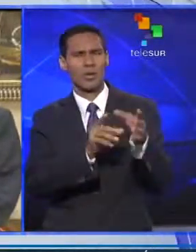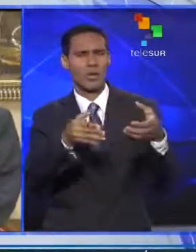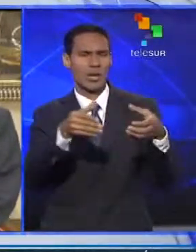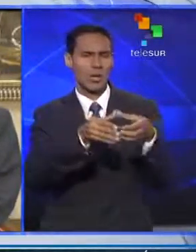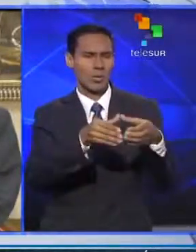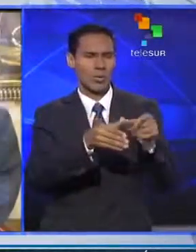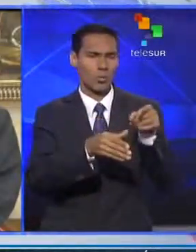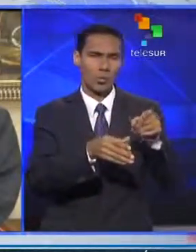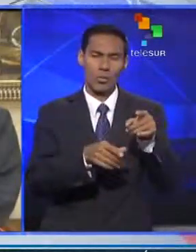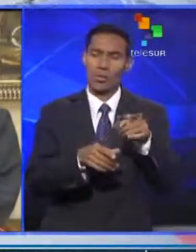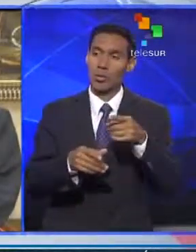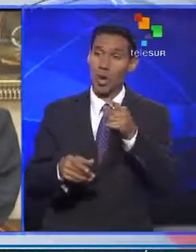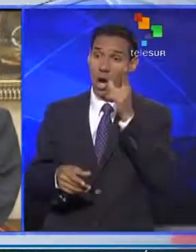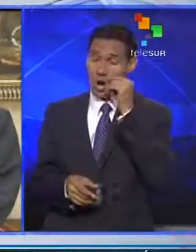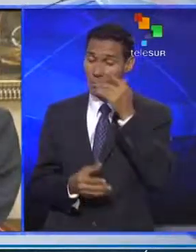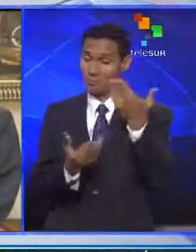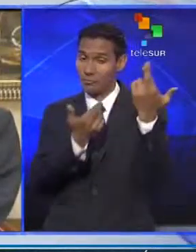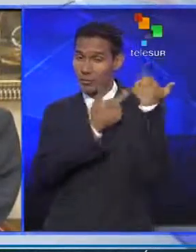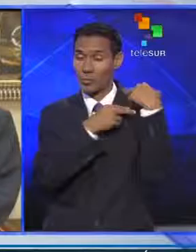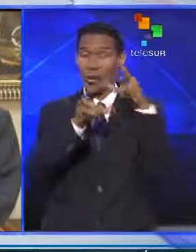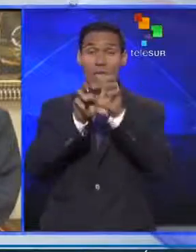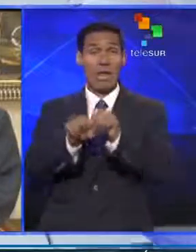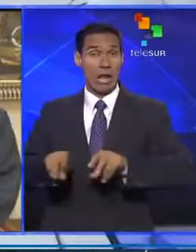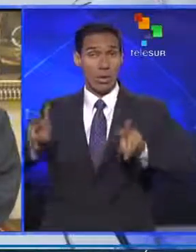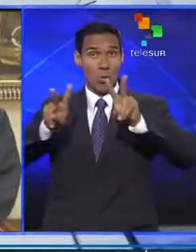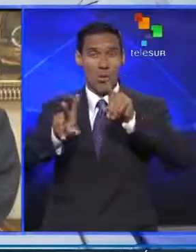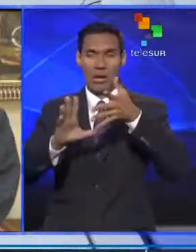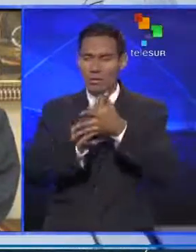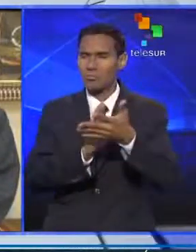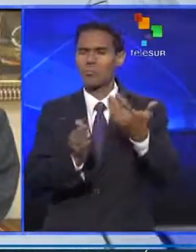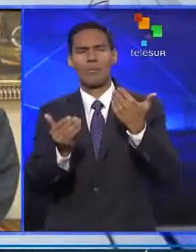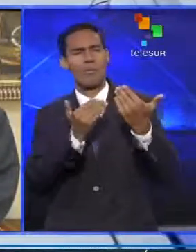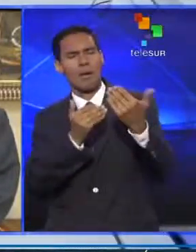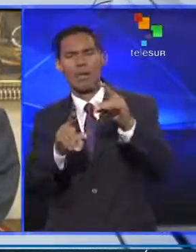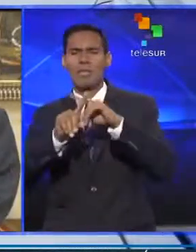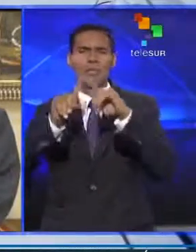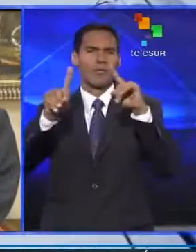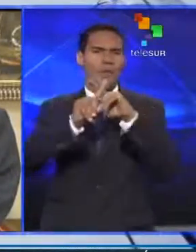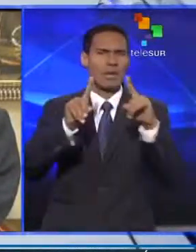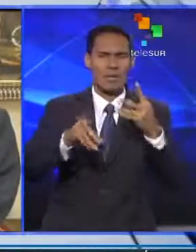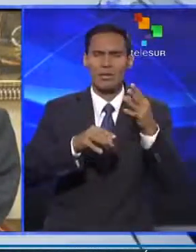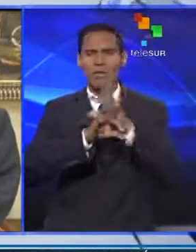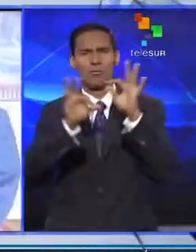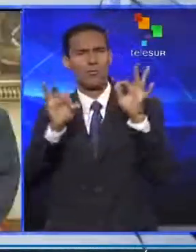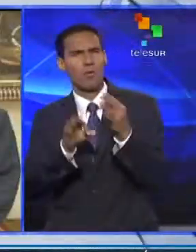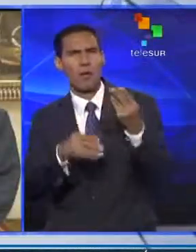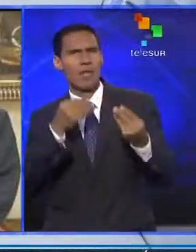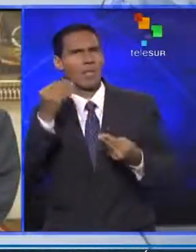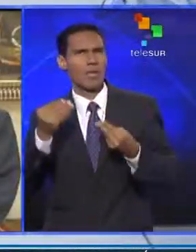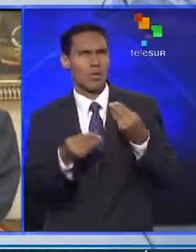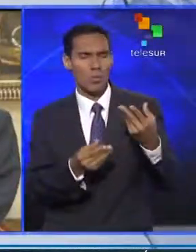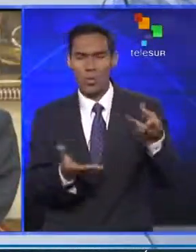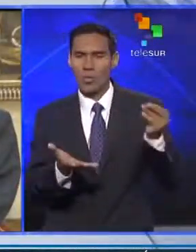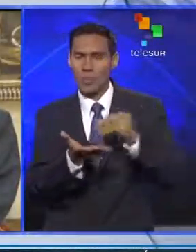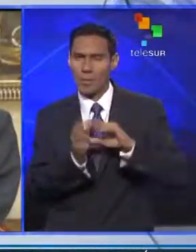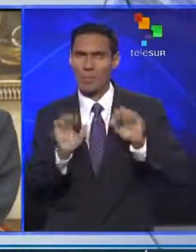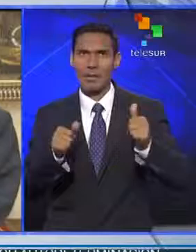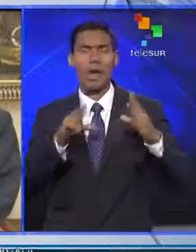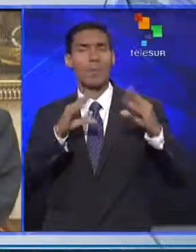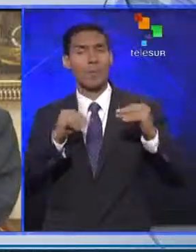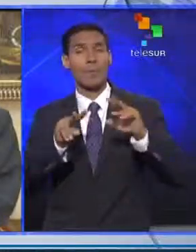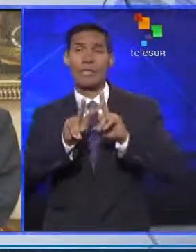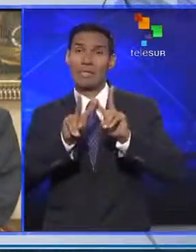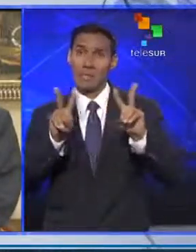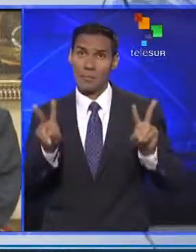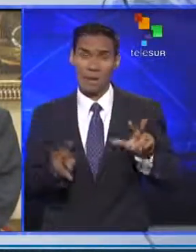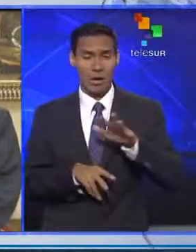Polisario con Ban Ki-moon en el que estuvieron planeando las diferentes listas y estrategias para reanudar las negociaciones de